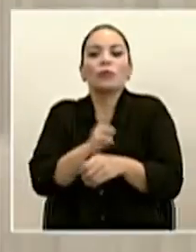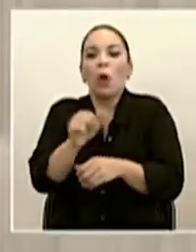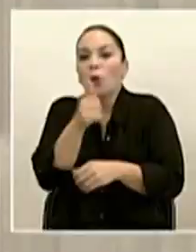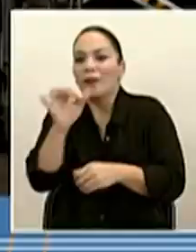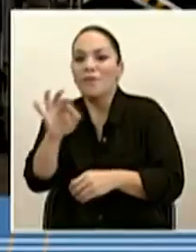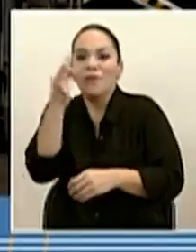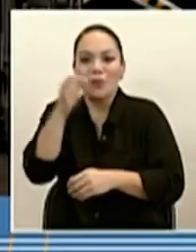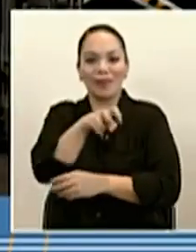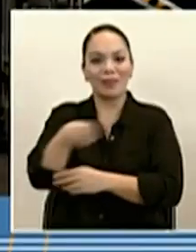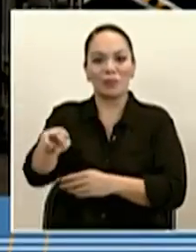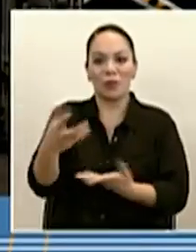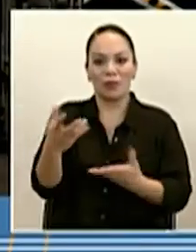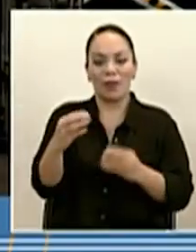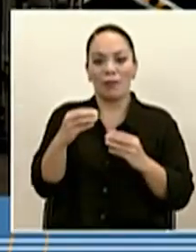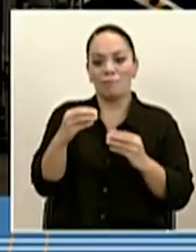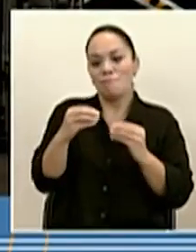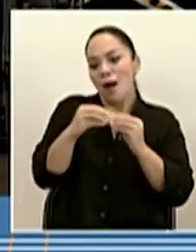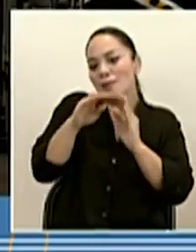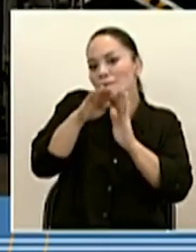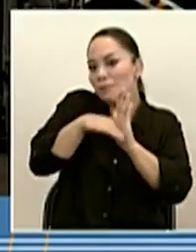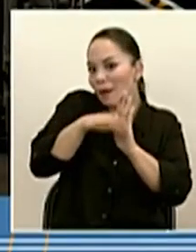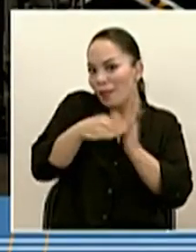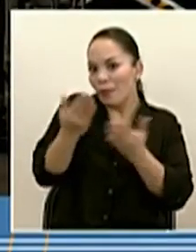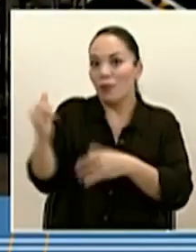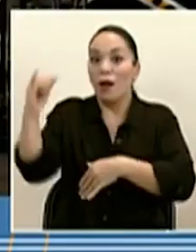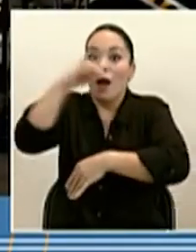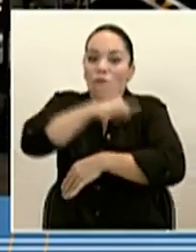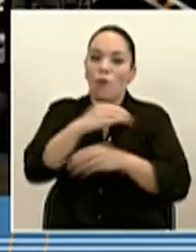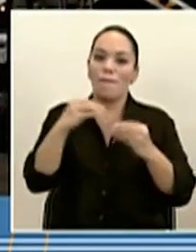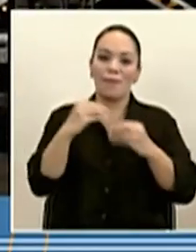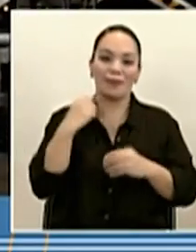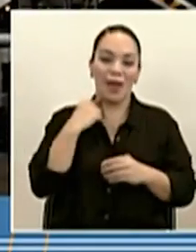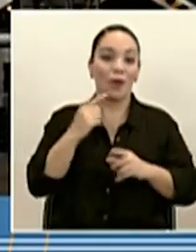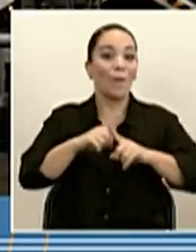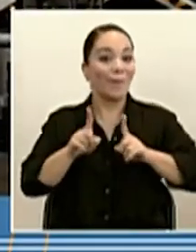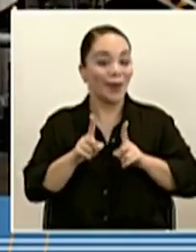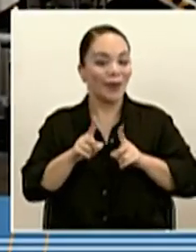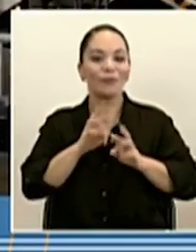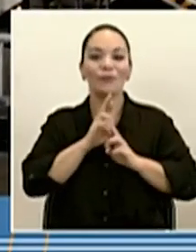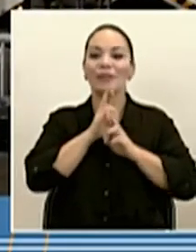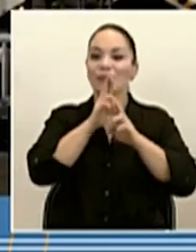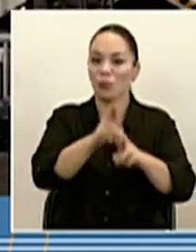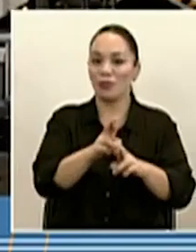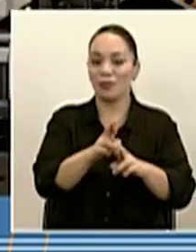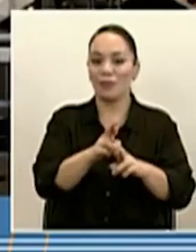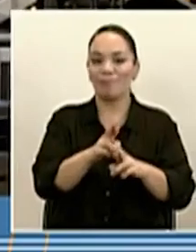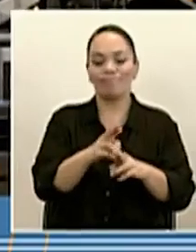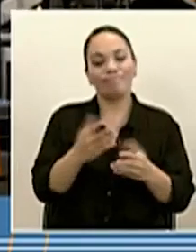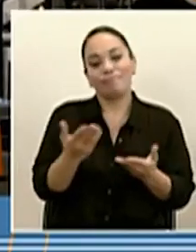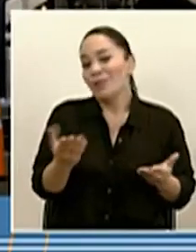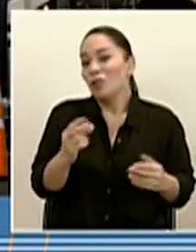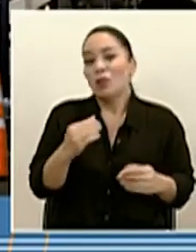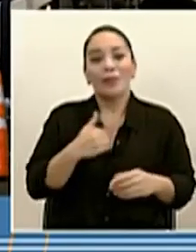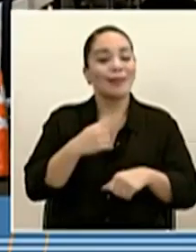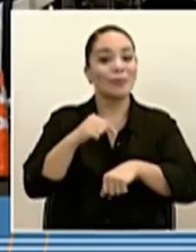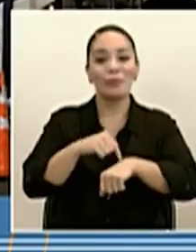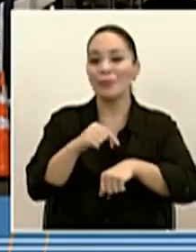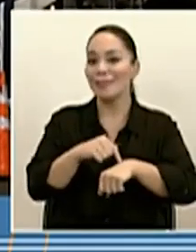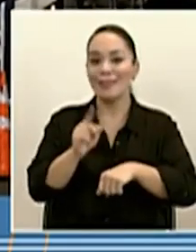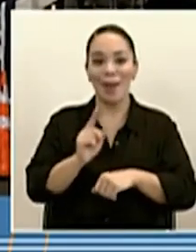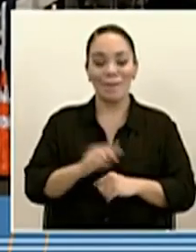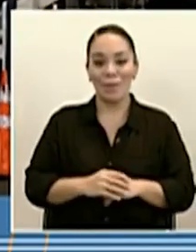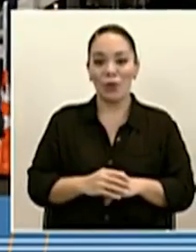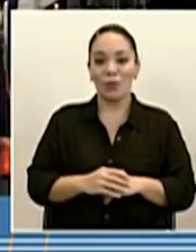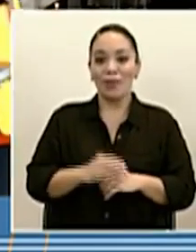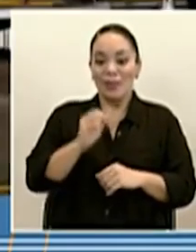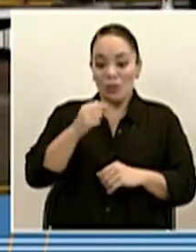que es mucho menos costosa que traerlo por aire? La respuesta es muy sencilla. No tenemos el lujo del tiempo. Si esto